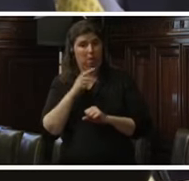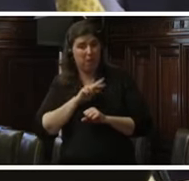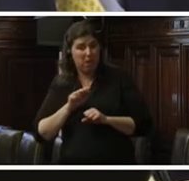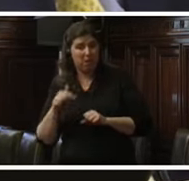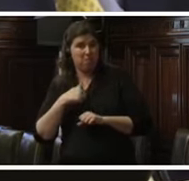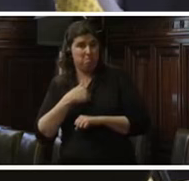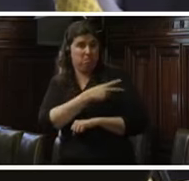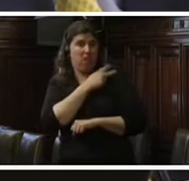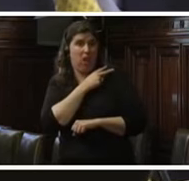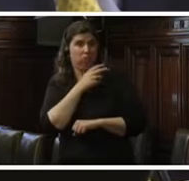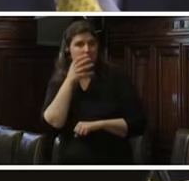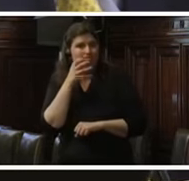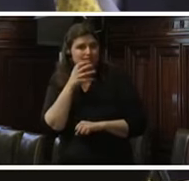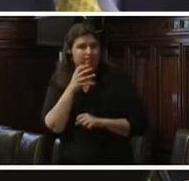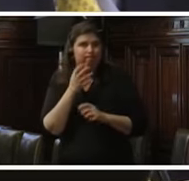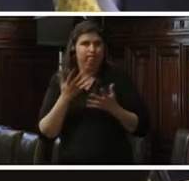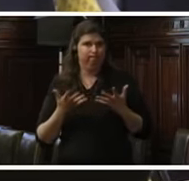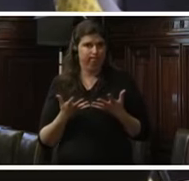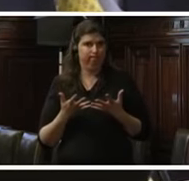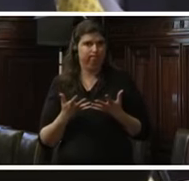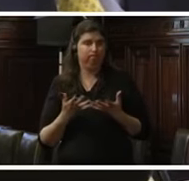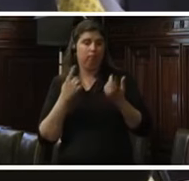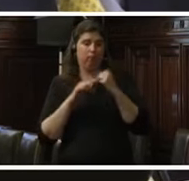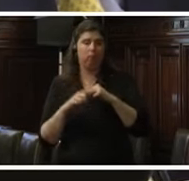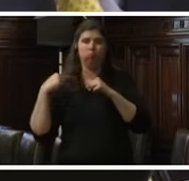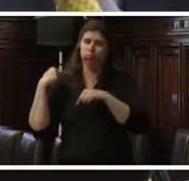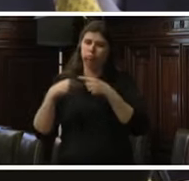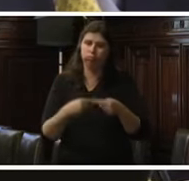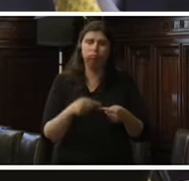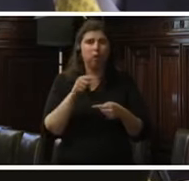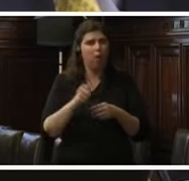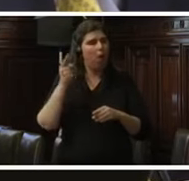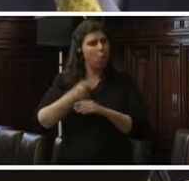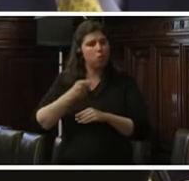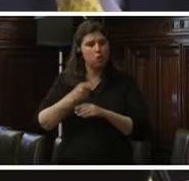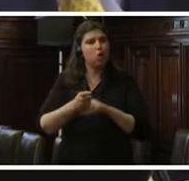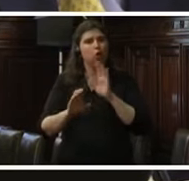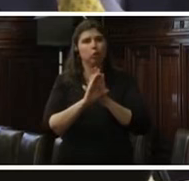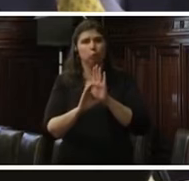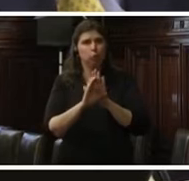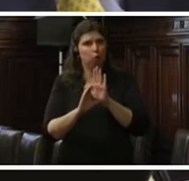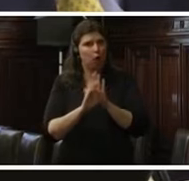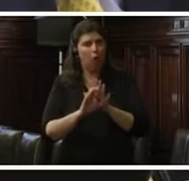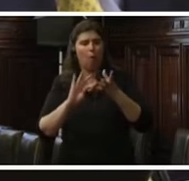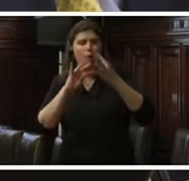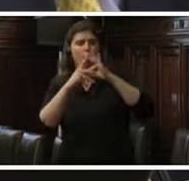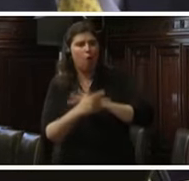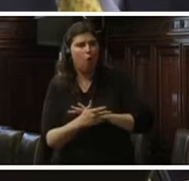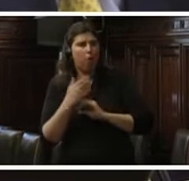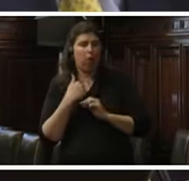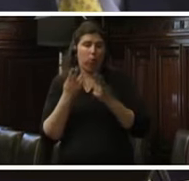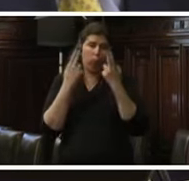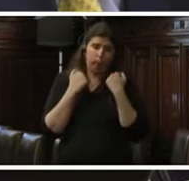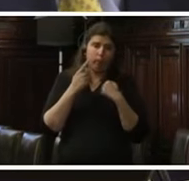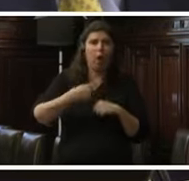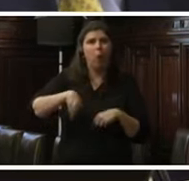Y en tanto sucede ello, se viene utilizando este mecanismo de la acusación constitucional como medio de amedrentamiento a nuestra